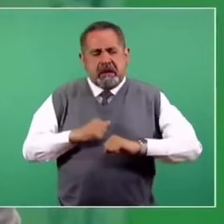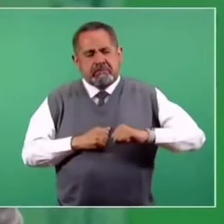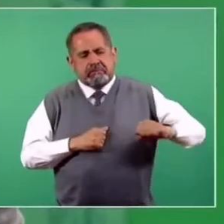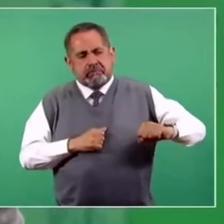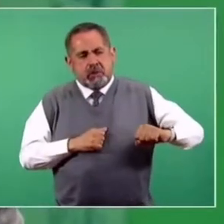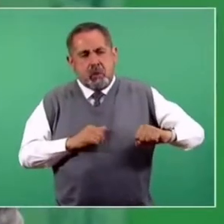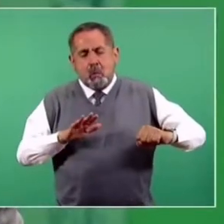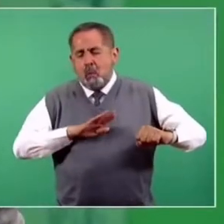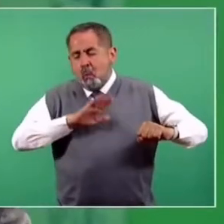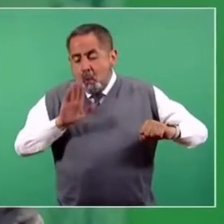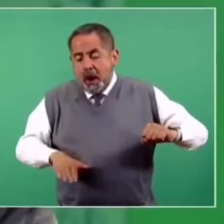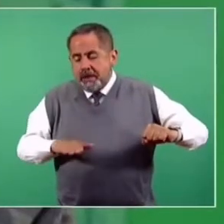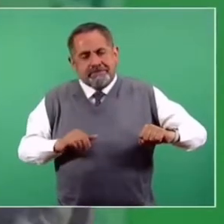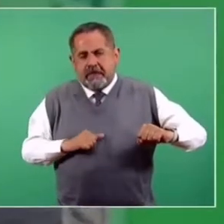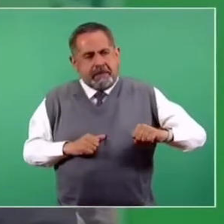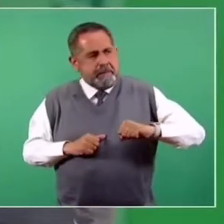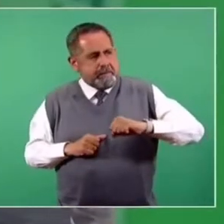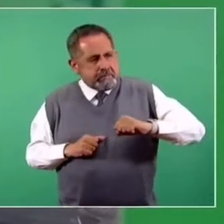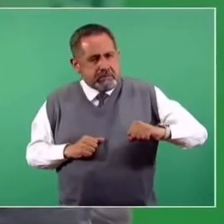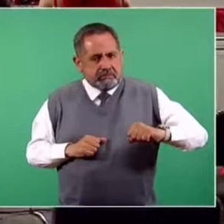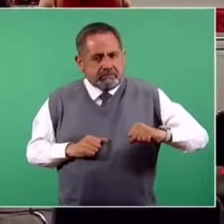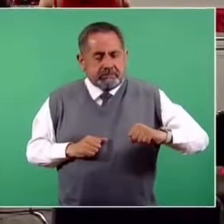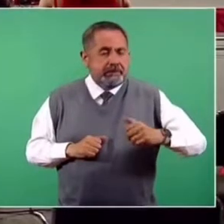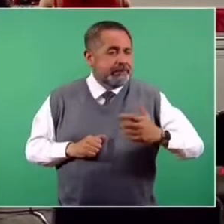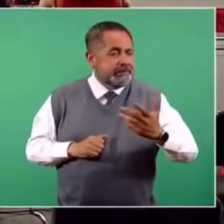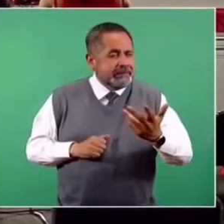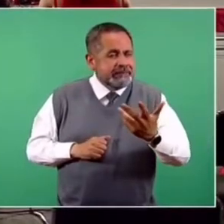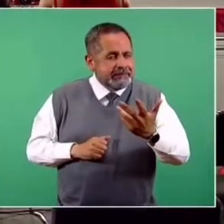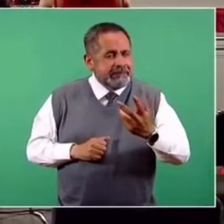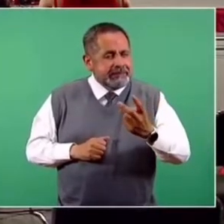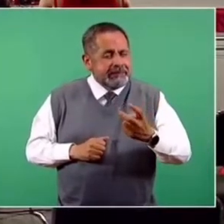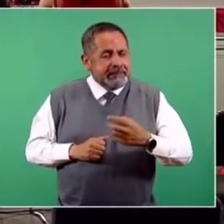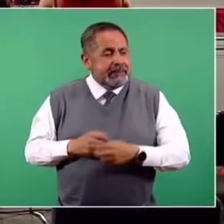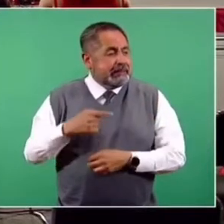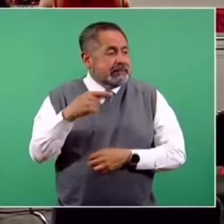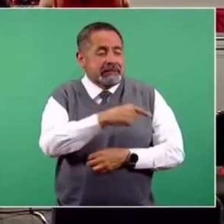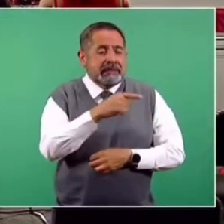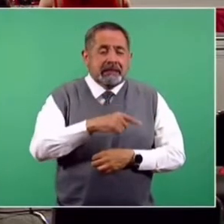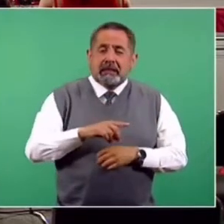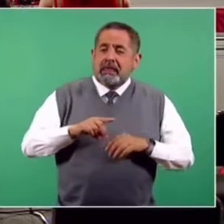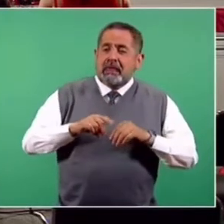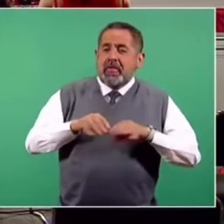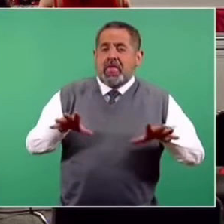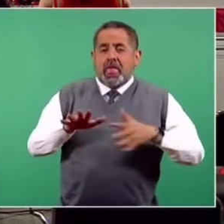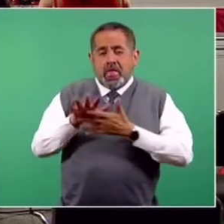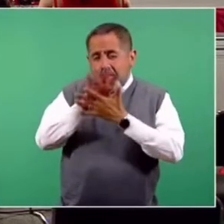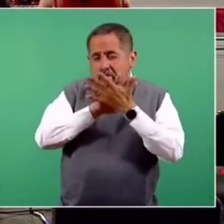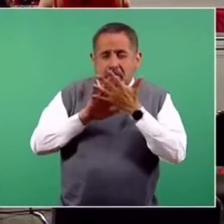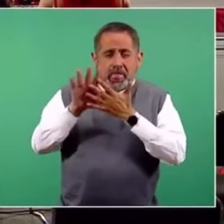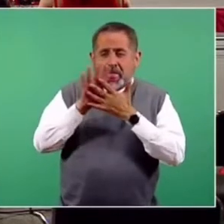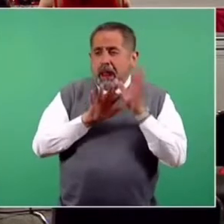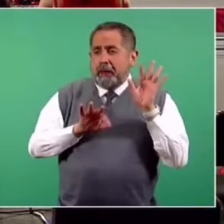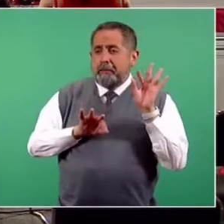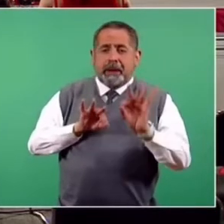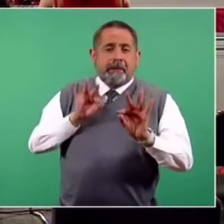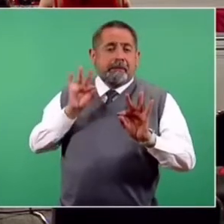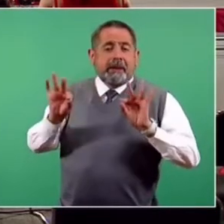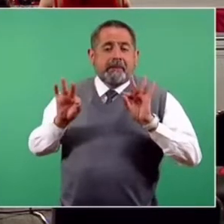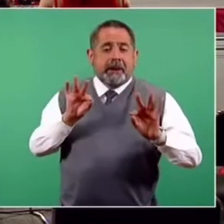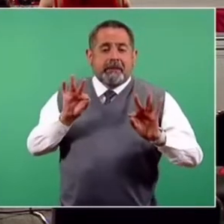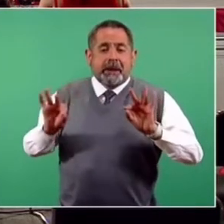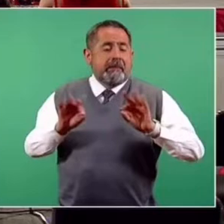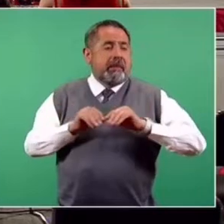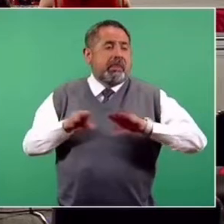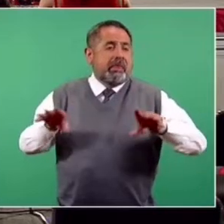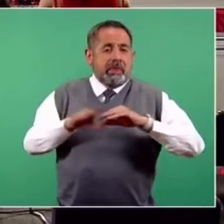morir por COVID. Entonces, efectivamente, esta desinformación que a veces se propaga espontáneamente entre la sociedad,